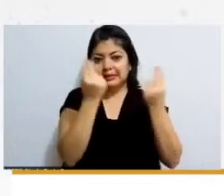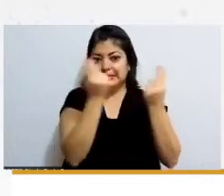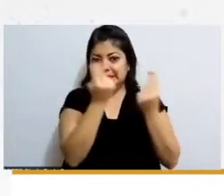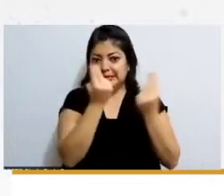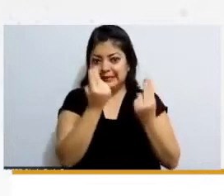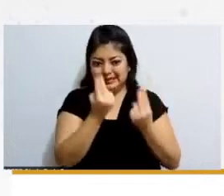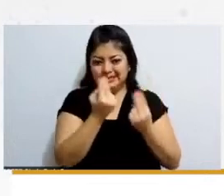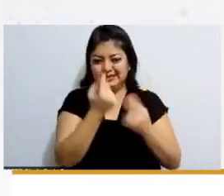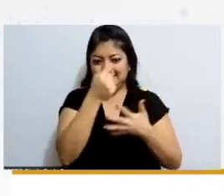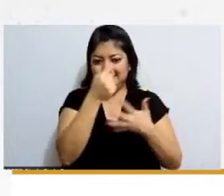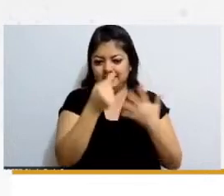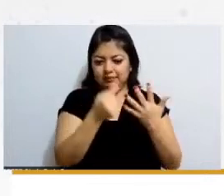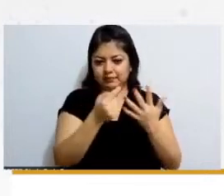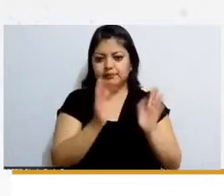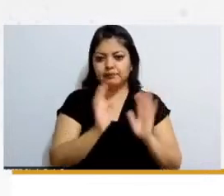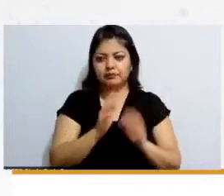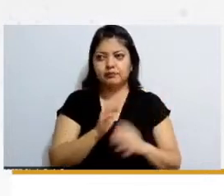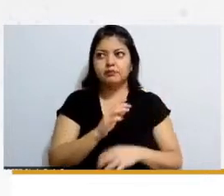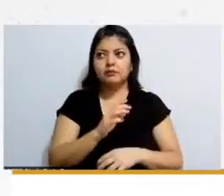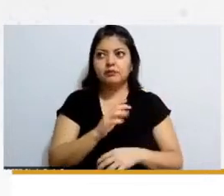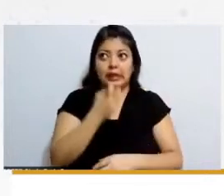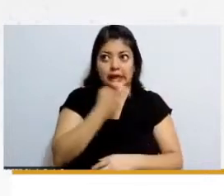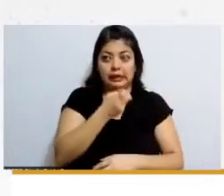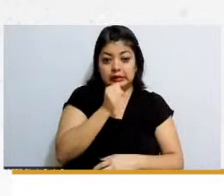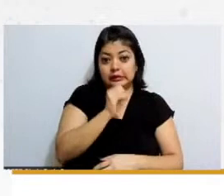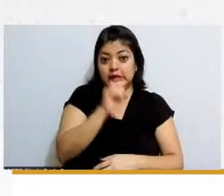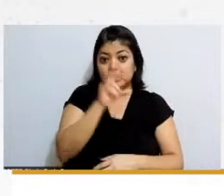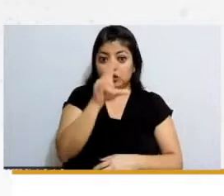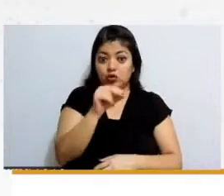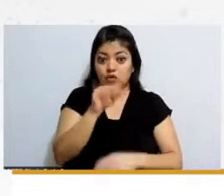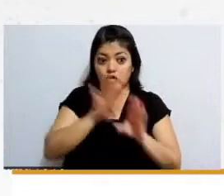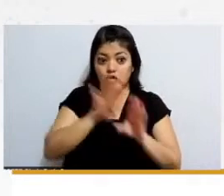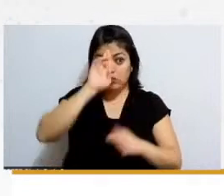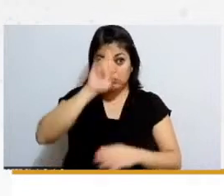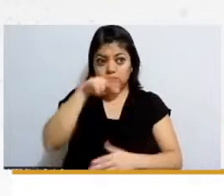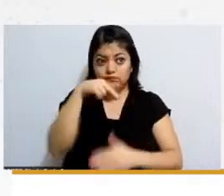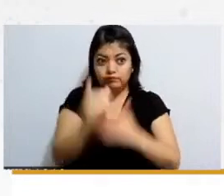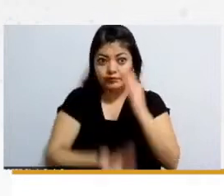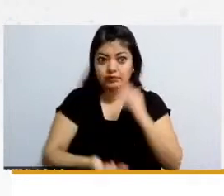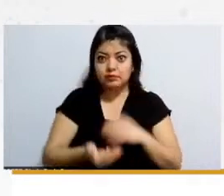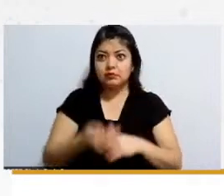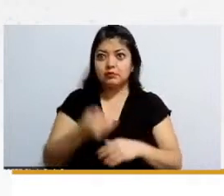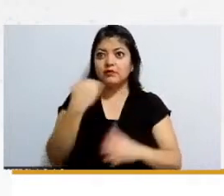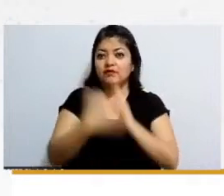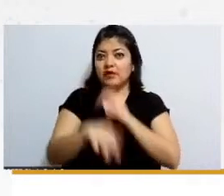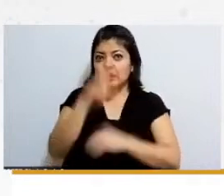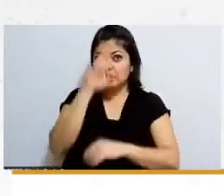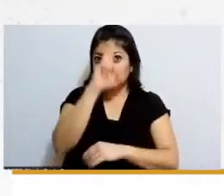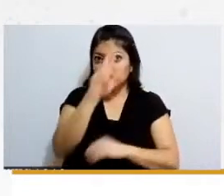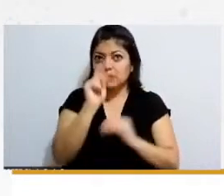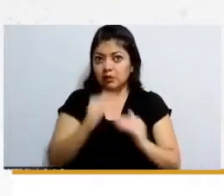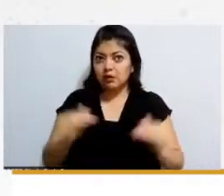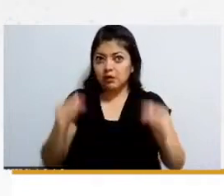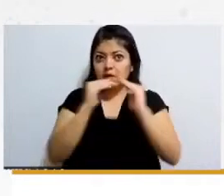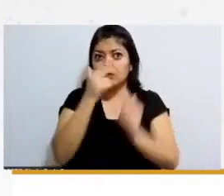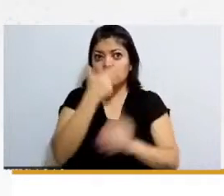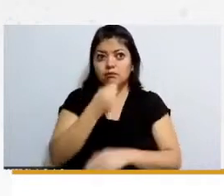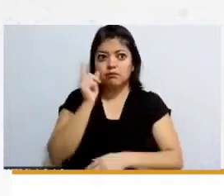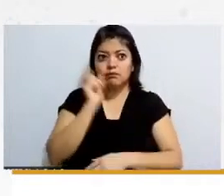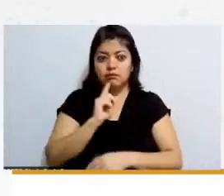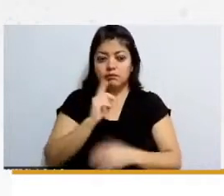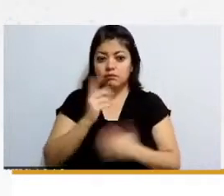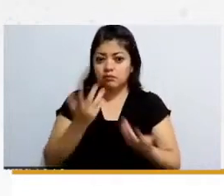podemos decir bueno si es violatorio no va contra la igualdad pero no nos dábamos cuenta o a veces uno